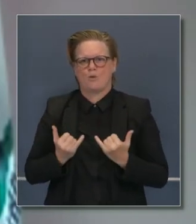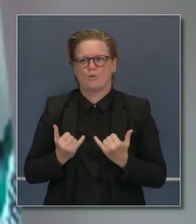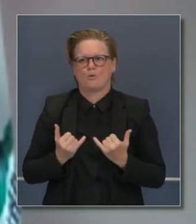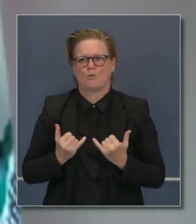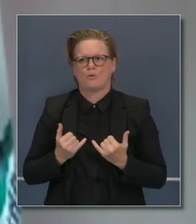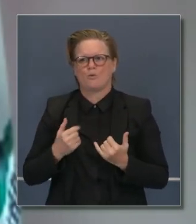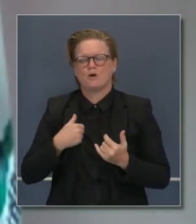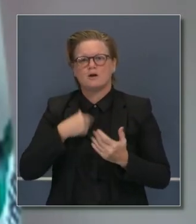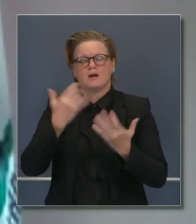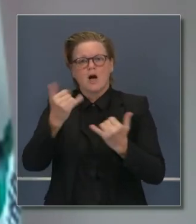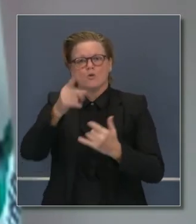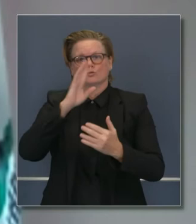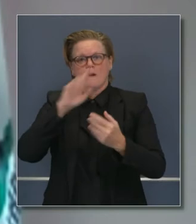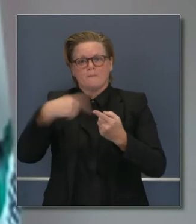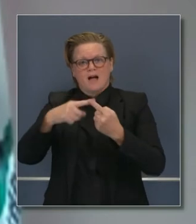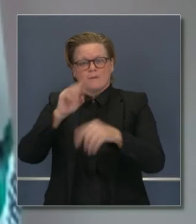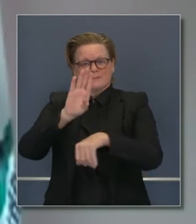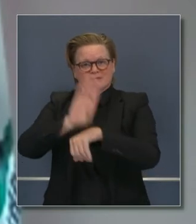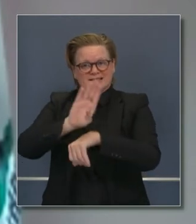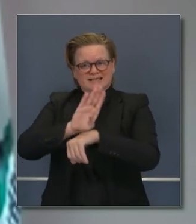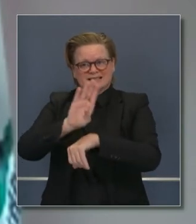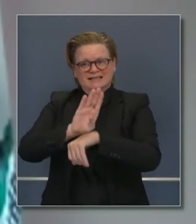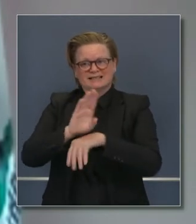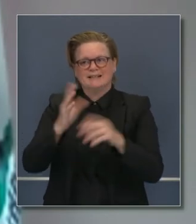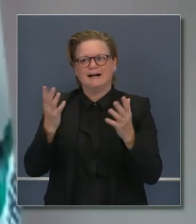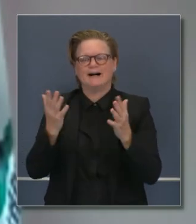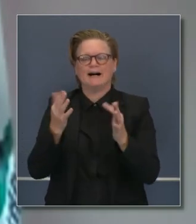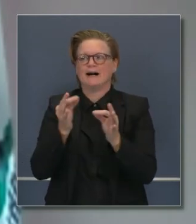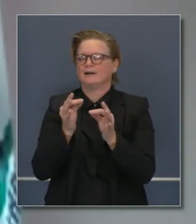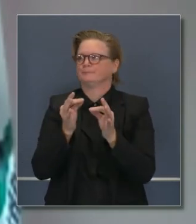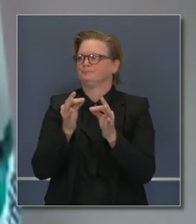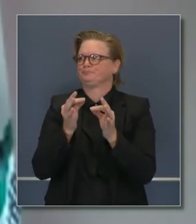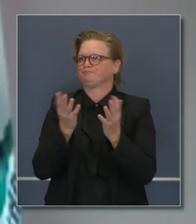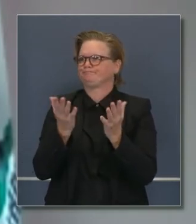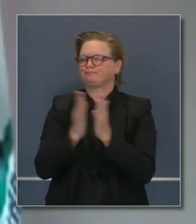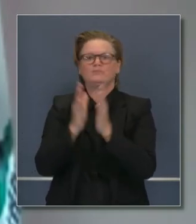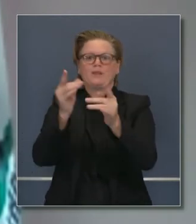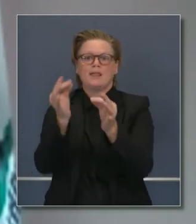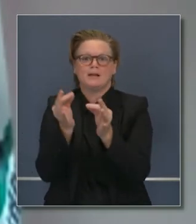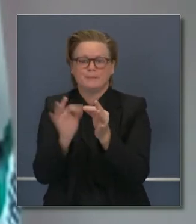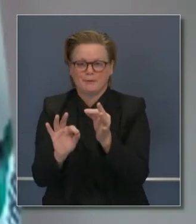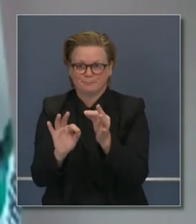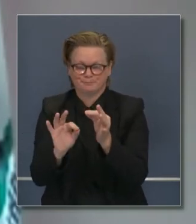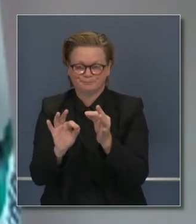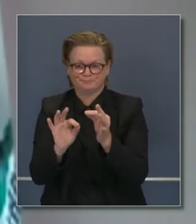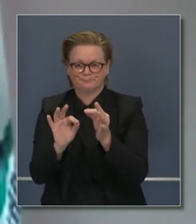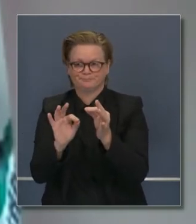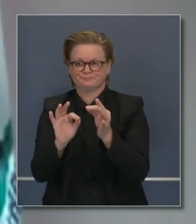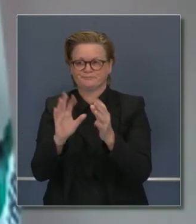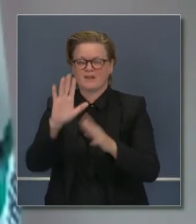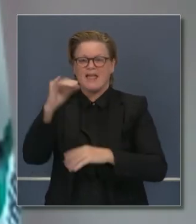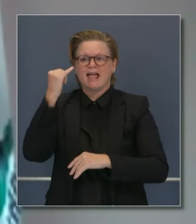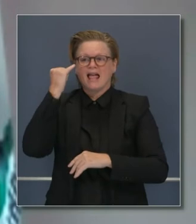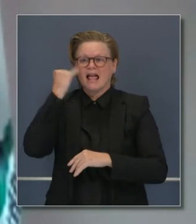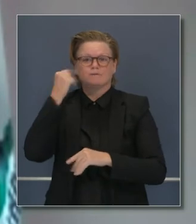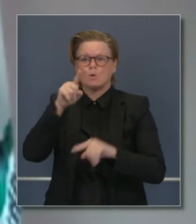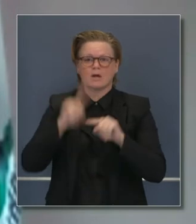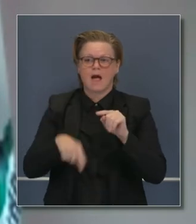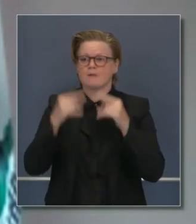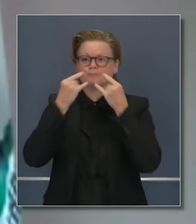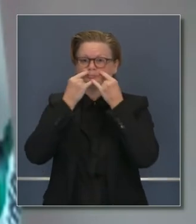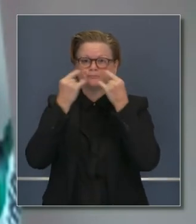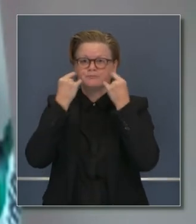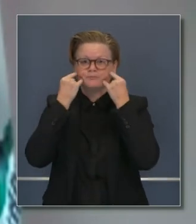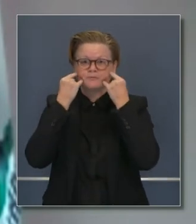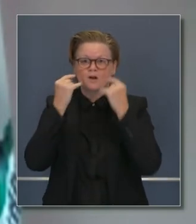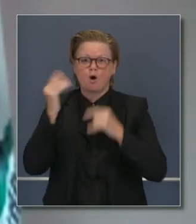Muchas de las industrias de las que habló usted, Joan, es simple. Creo que lo que sabemos es que donde, si uno no puede usar mascarilla